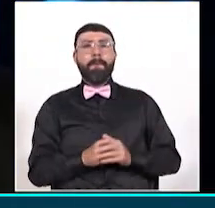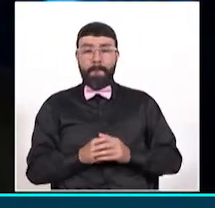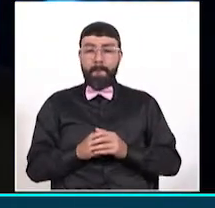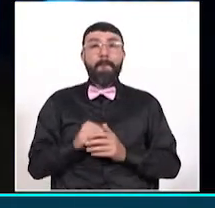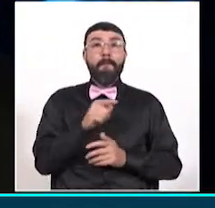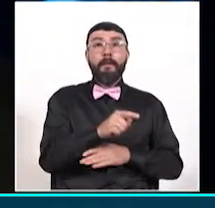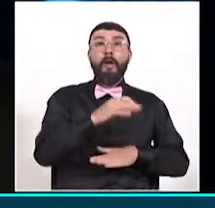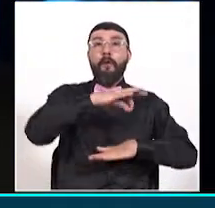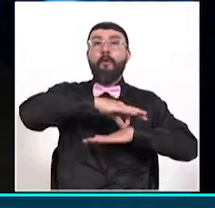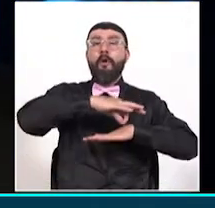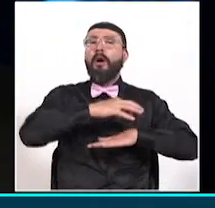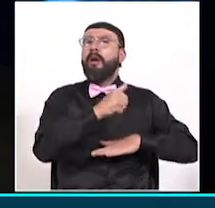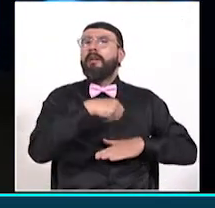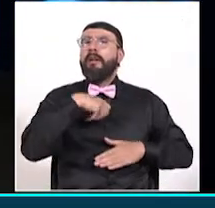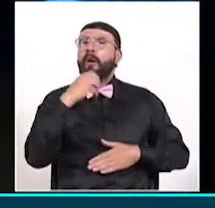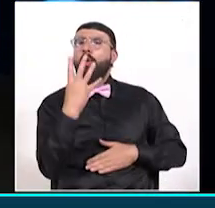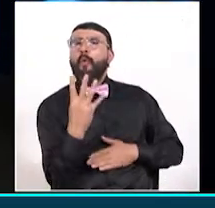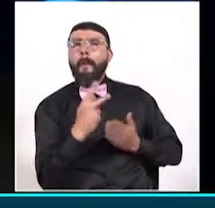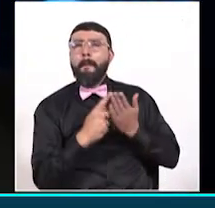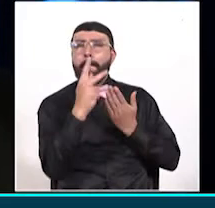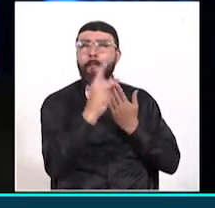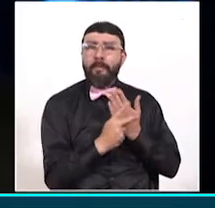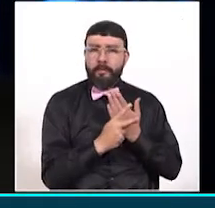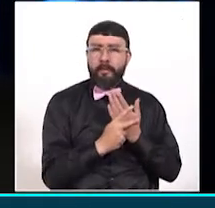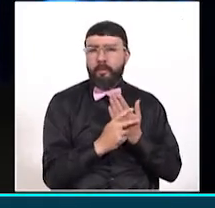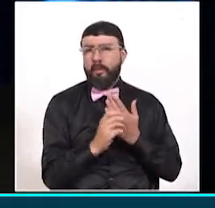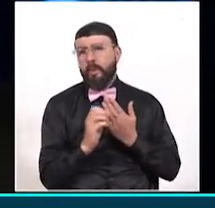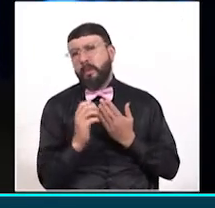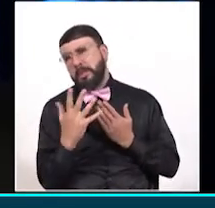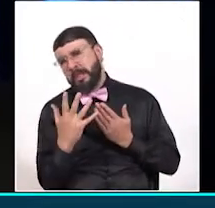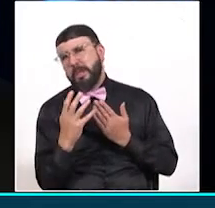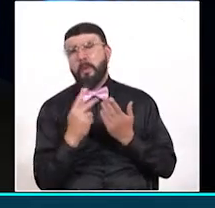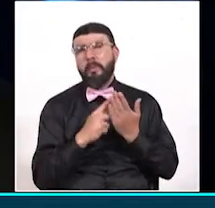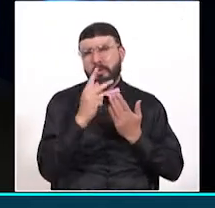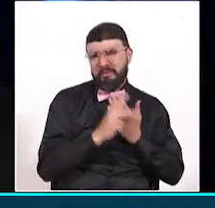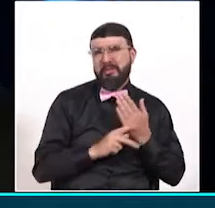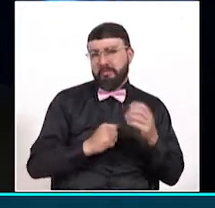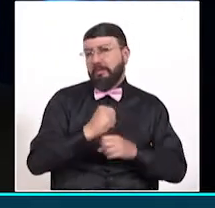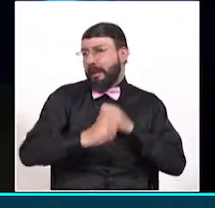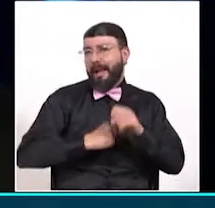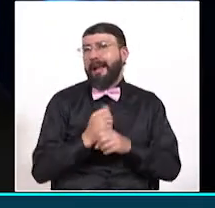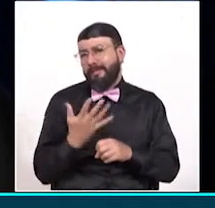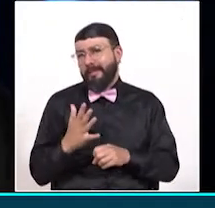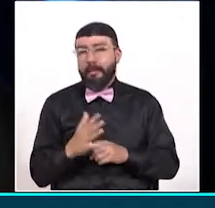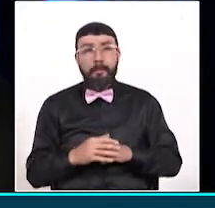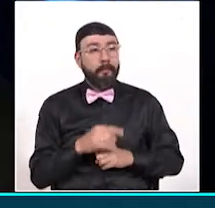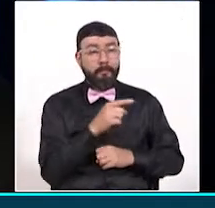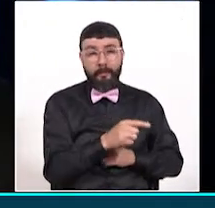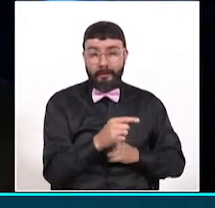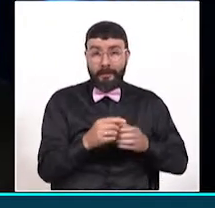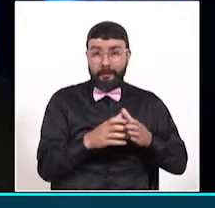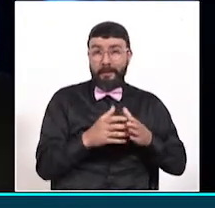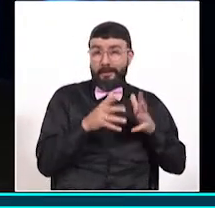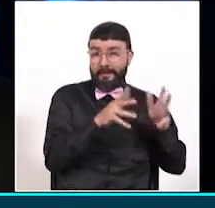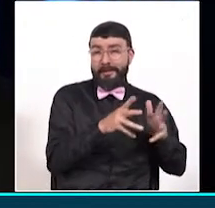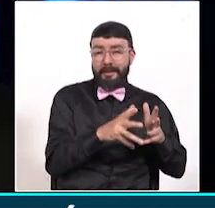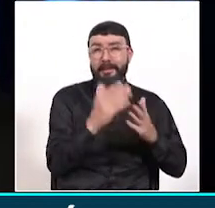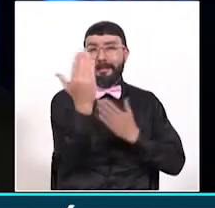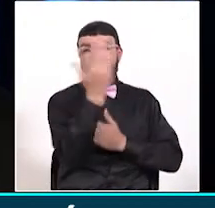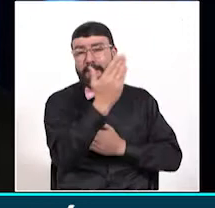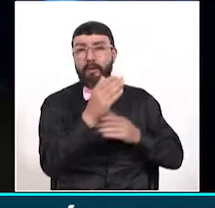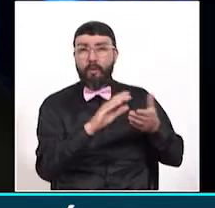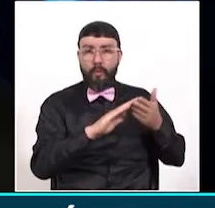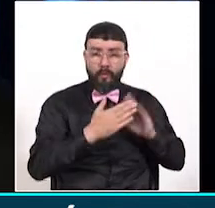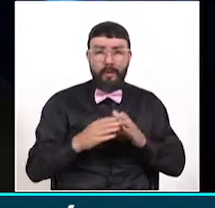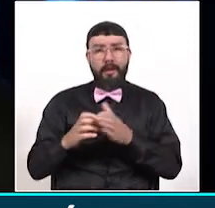ejecuta cuatro o cinco proyectos al año, el taller de cine comunitario, el Festival Municipal de la